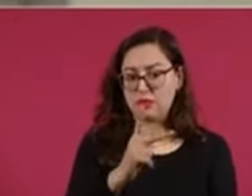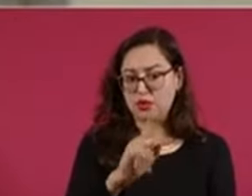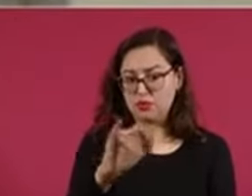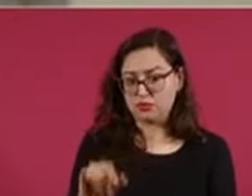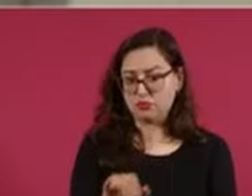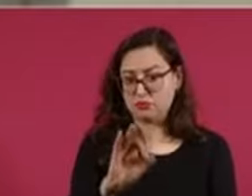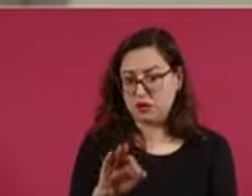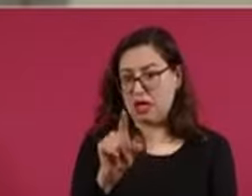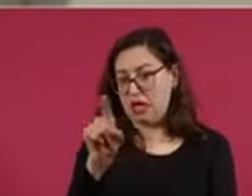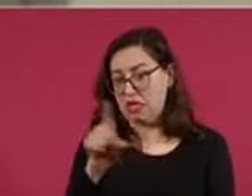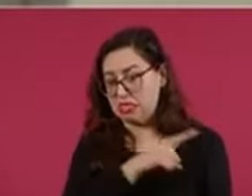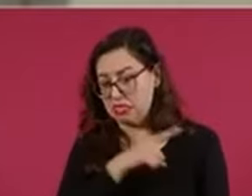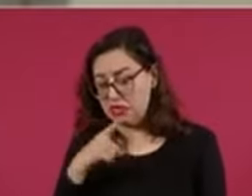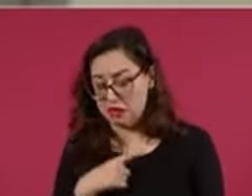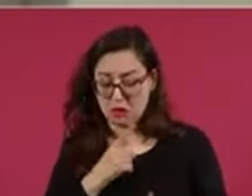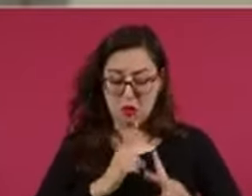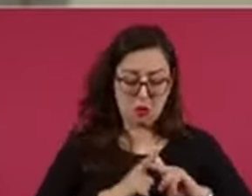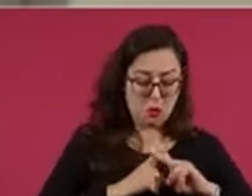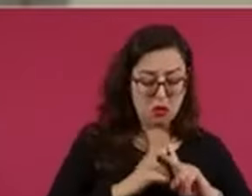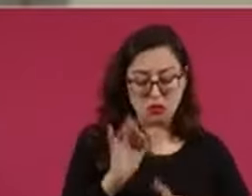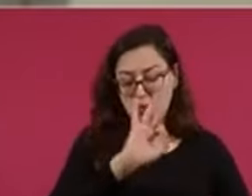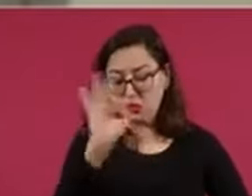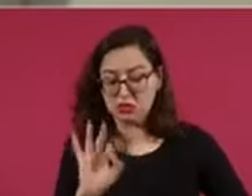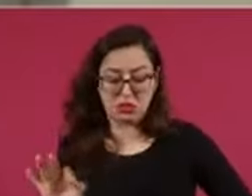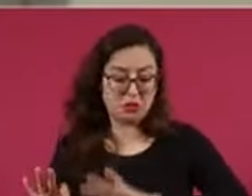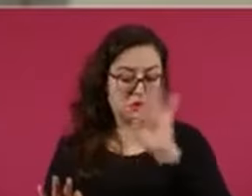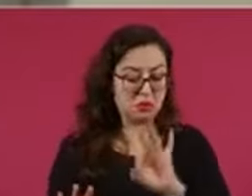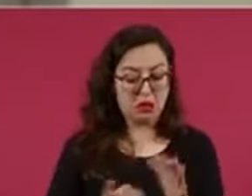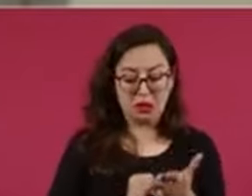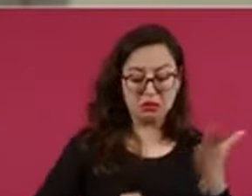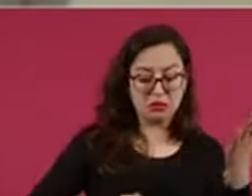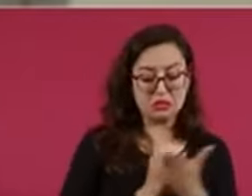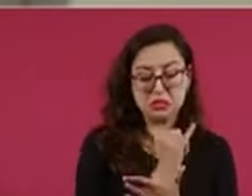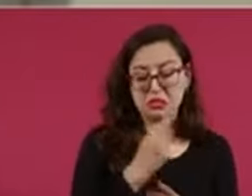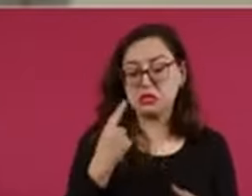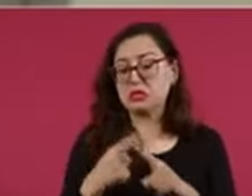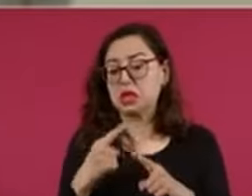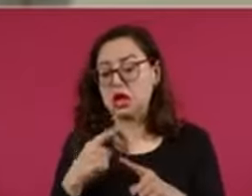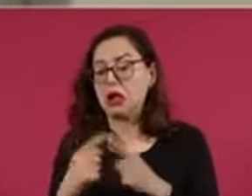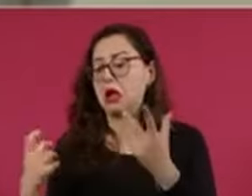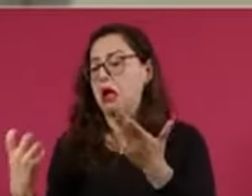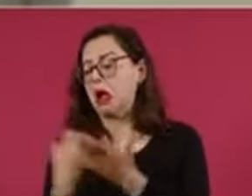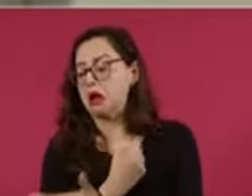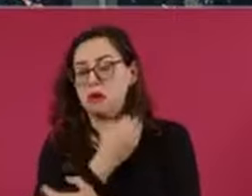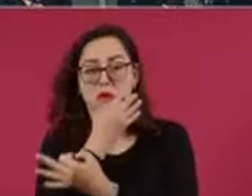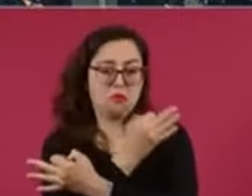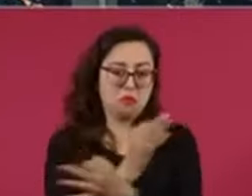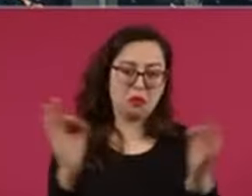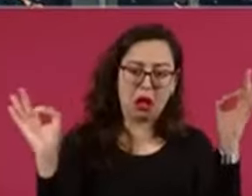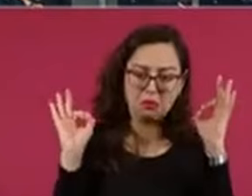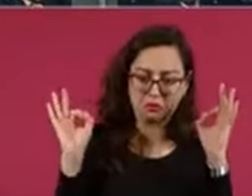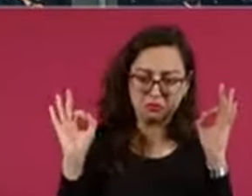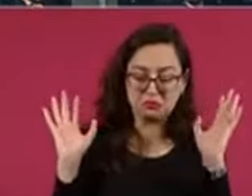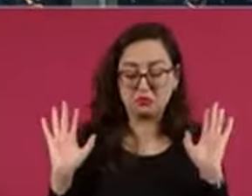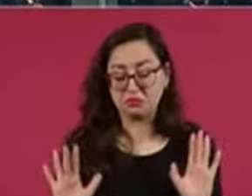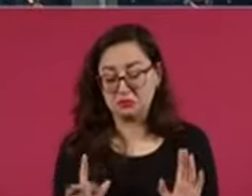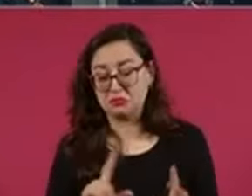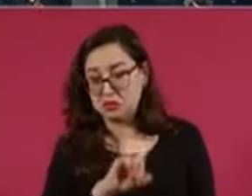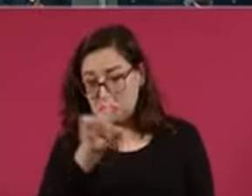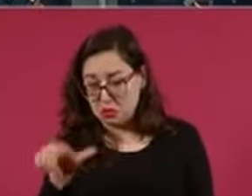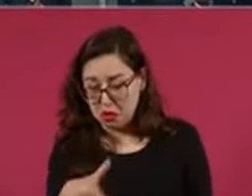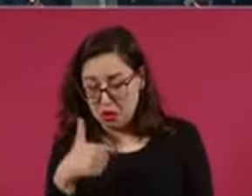elección y tomar las decisiones sobre las impugnaciones